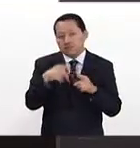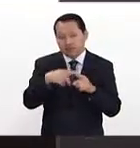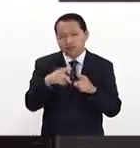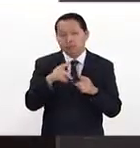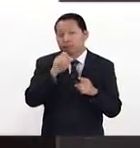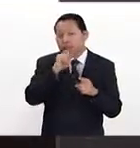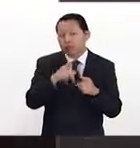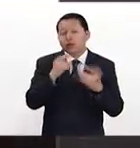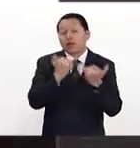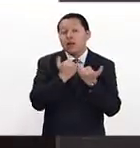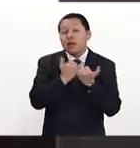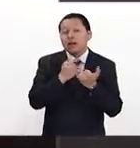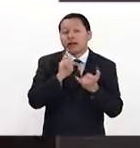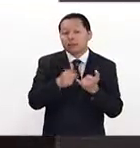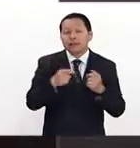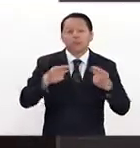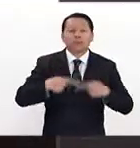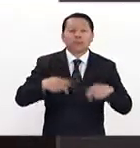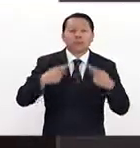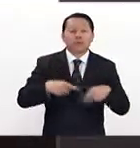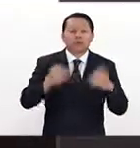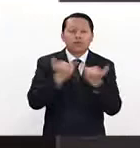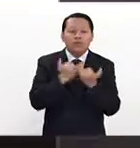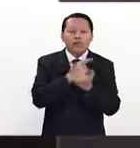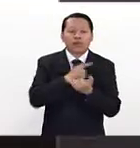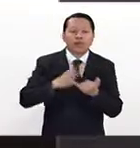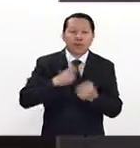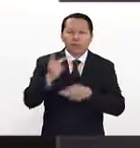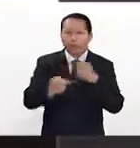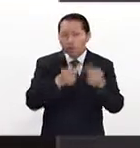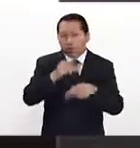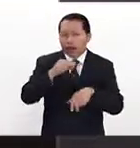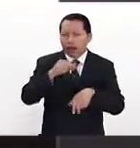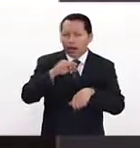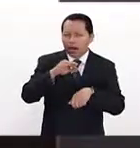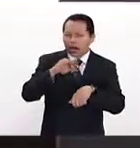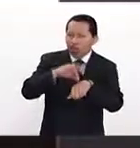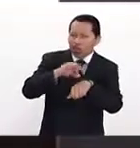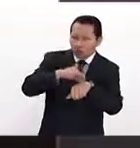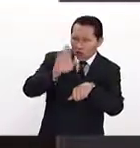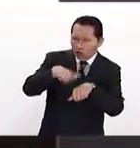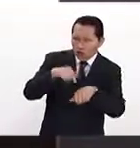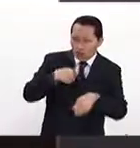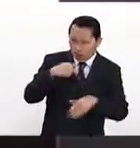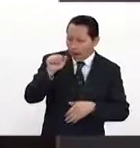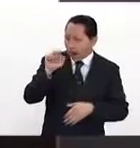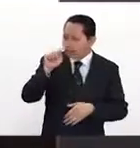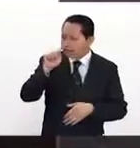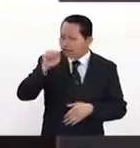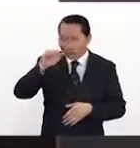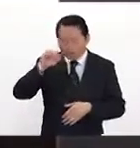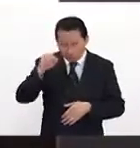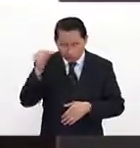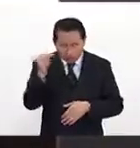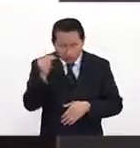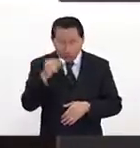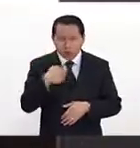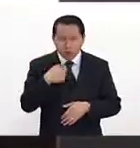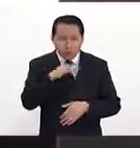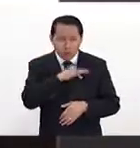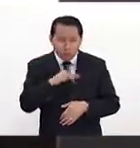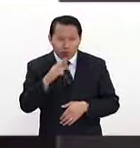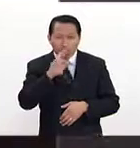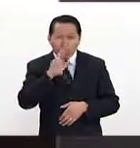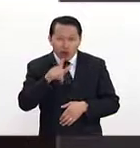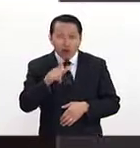continua y los pacientes también preguntar, doctor, ¿yo requiero un antibiótico? ¿Me voy a mejorar con un